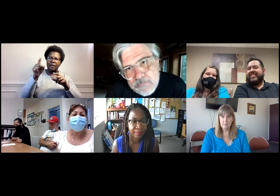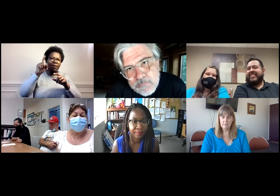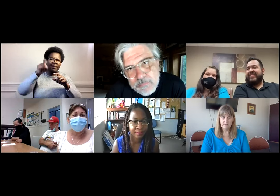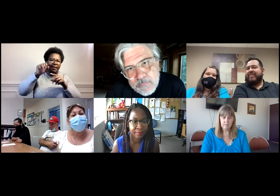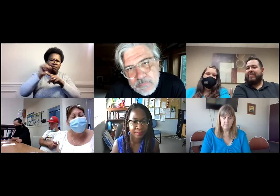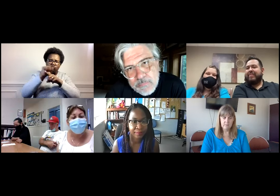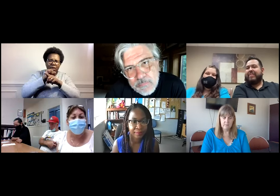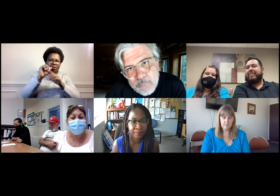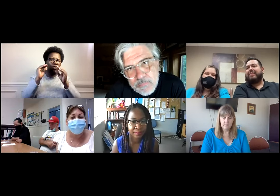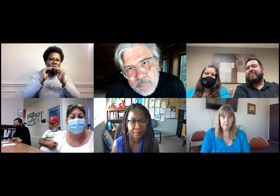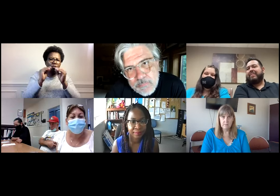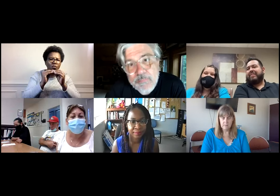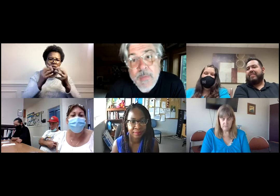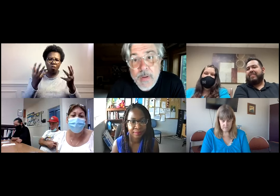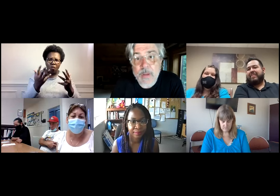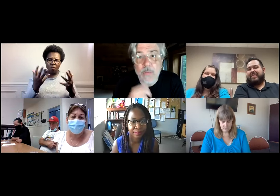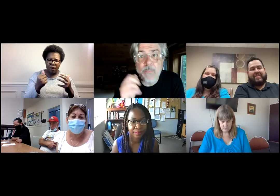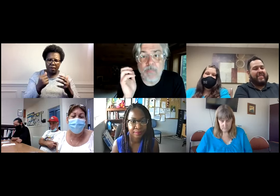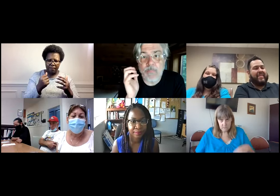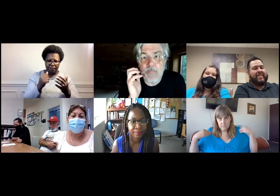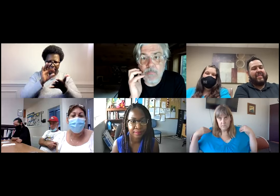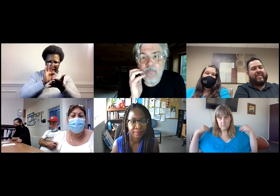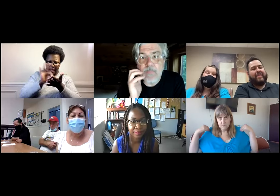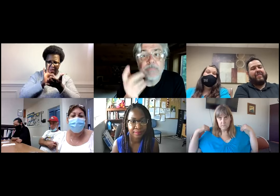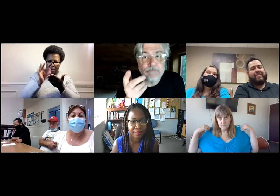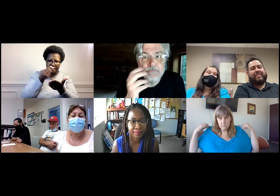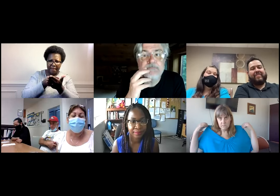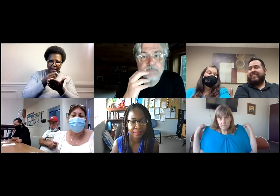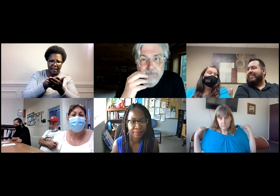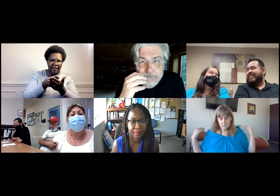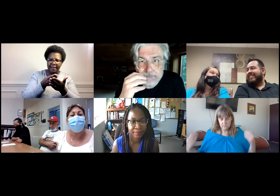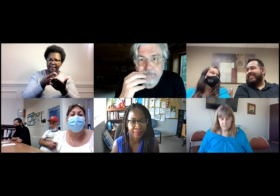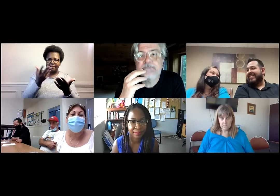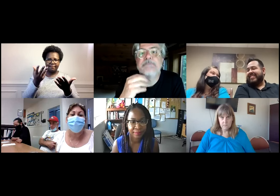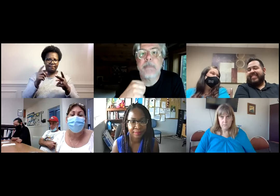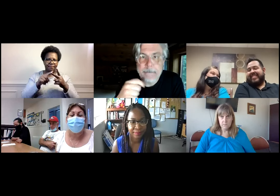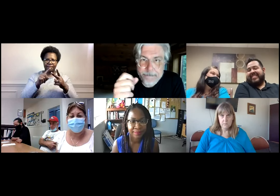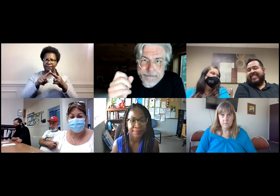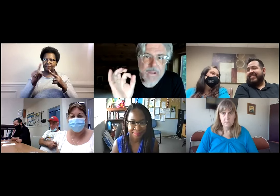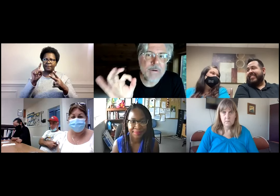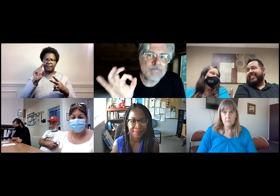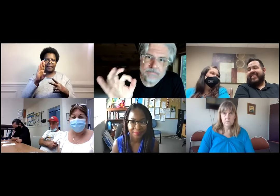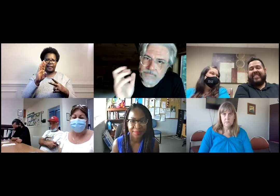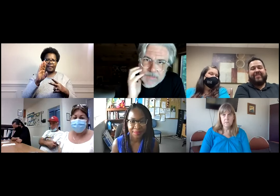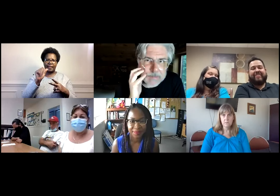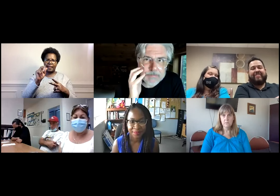o lo que le gusta hacer principalmente, ¿verdad? Resolver problemas de matemática, contar dinero y